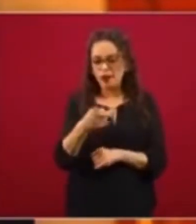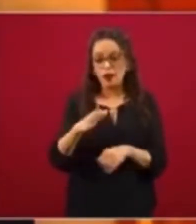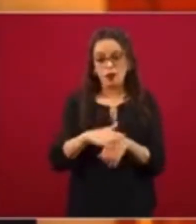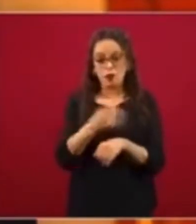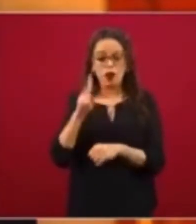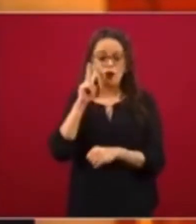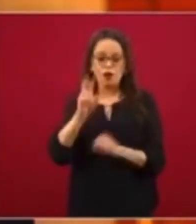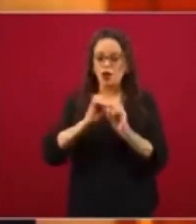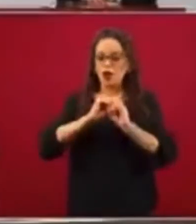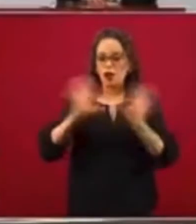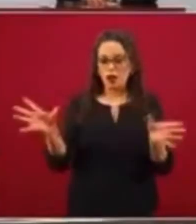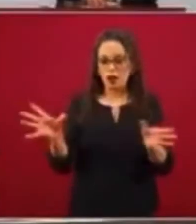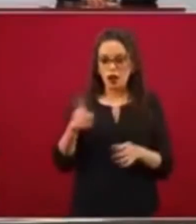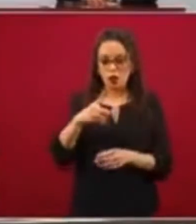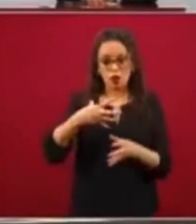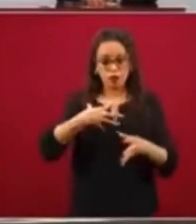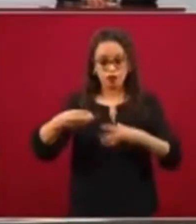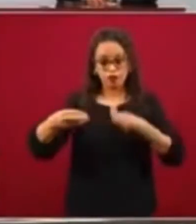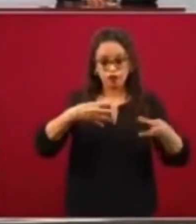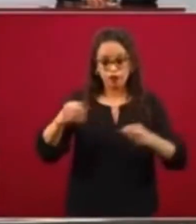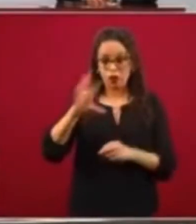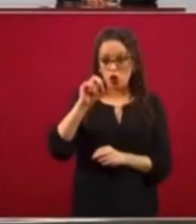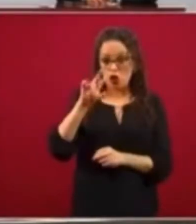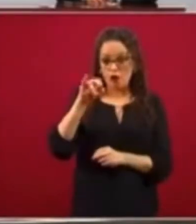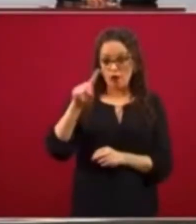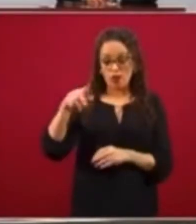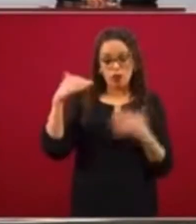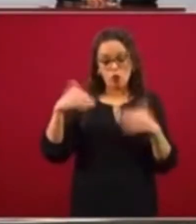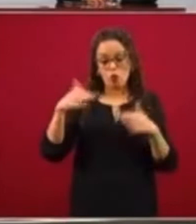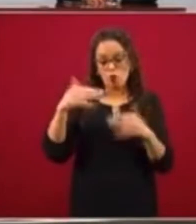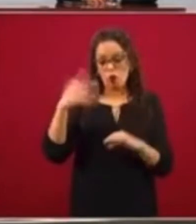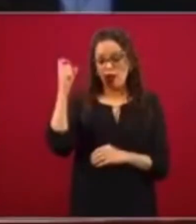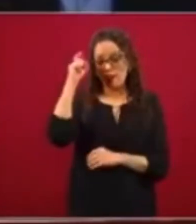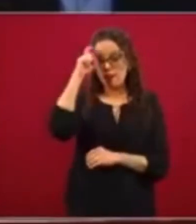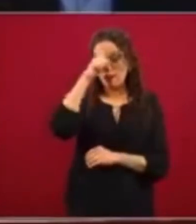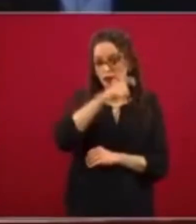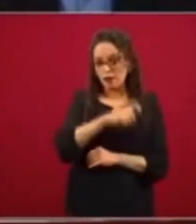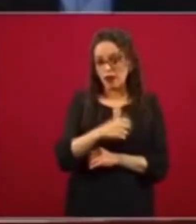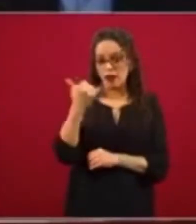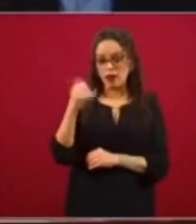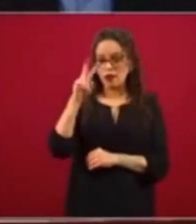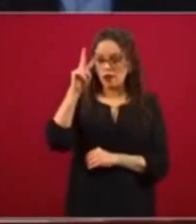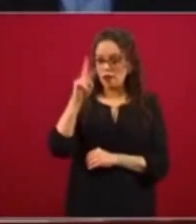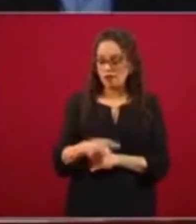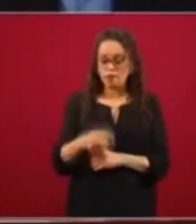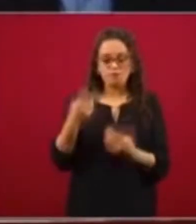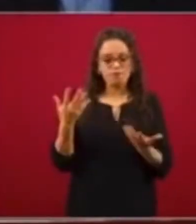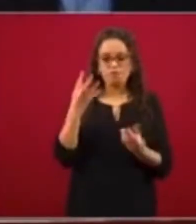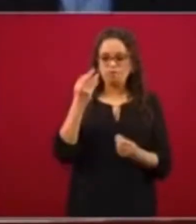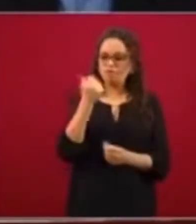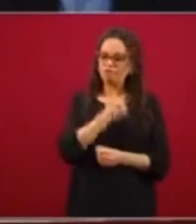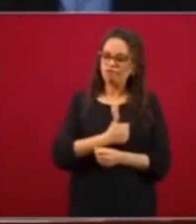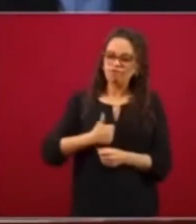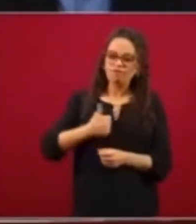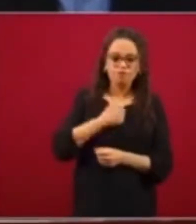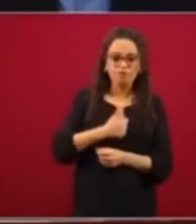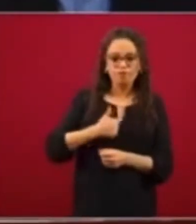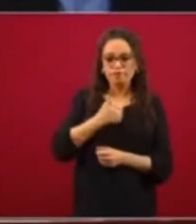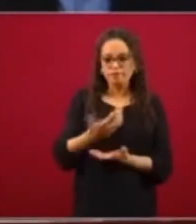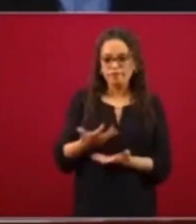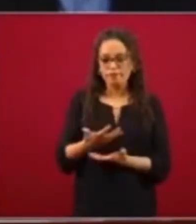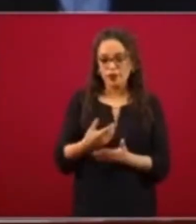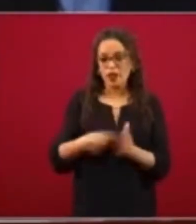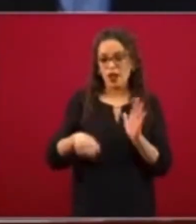más allá de los enormes retos que implica y de la muy desafortunada y siempre lamentable consecuencia